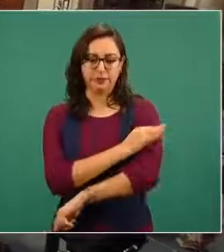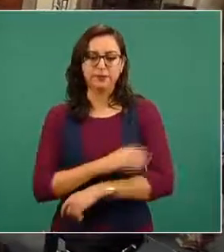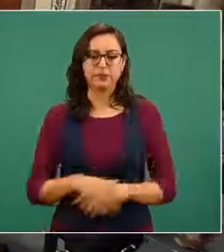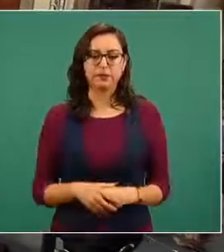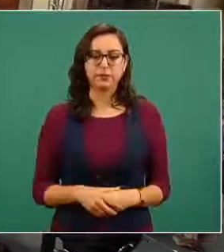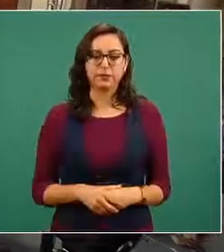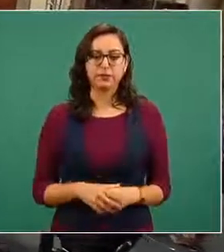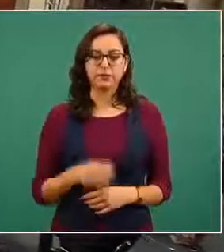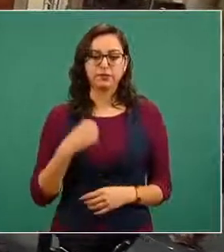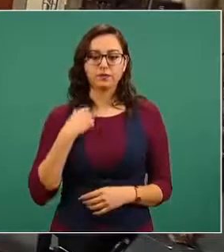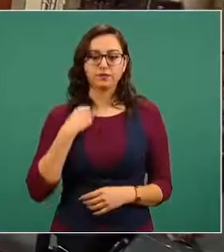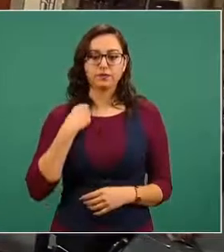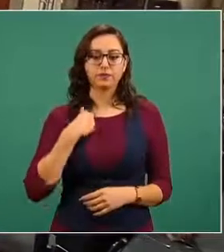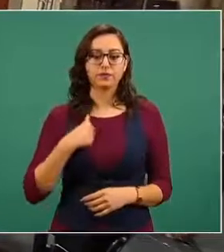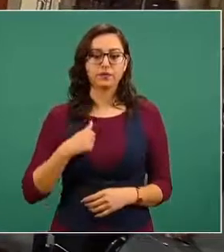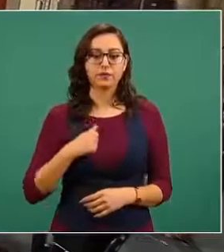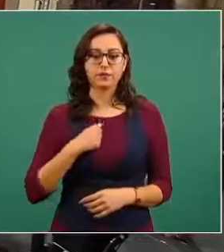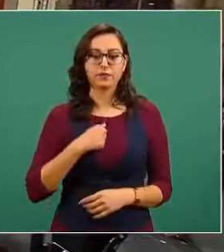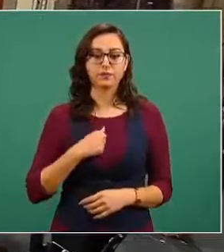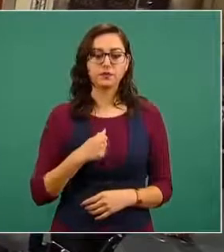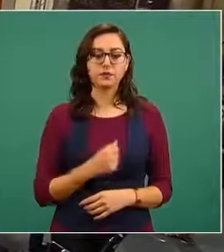a ver, ¿dónde estamos?